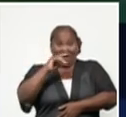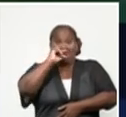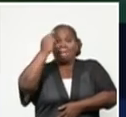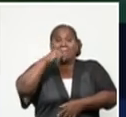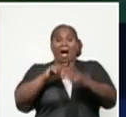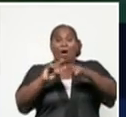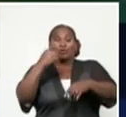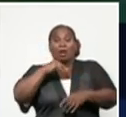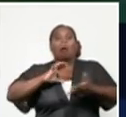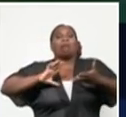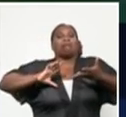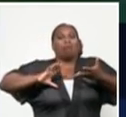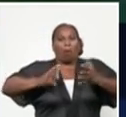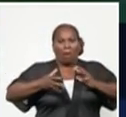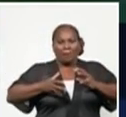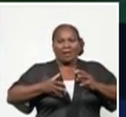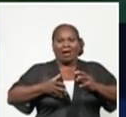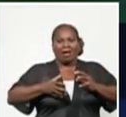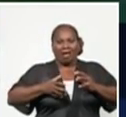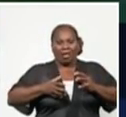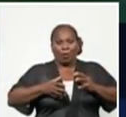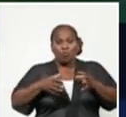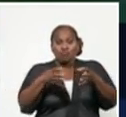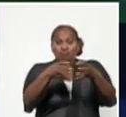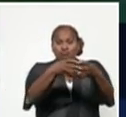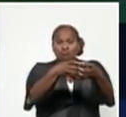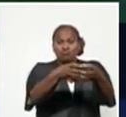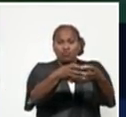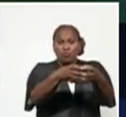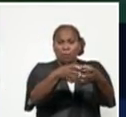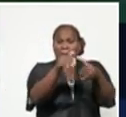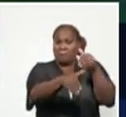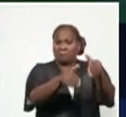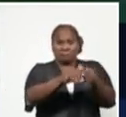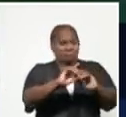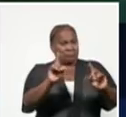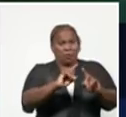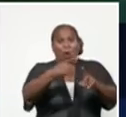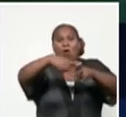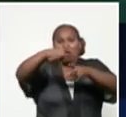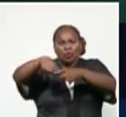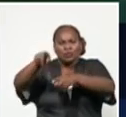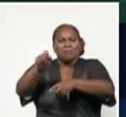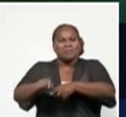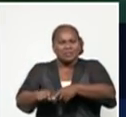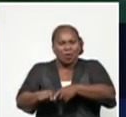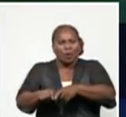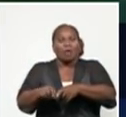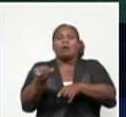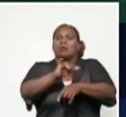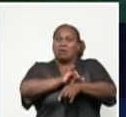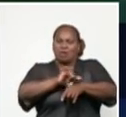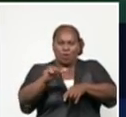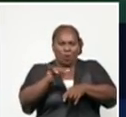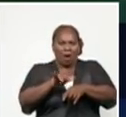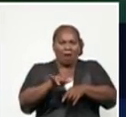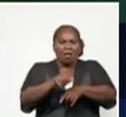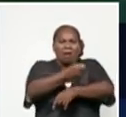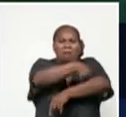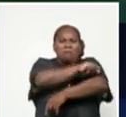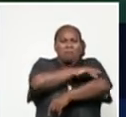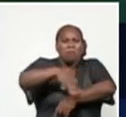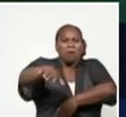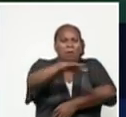complicado realmente no sólo al grupo que pudo participar en esta fiesta, sino toda una población del municipio, de